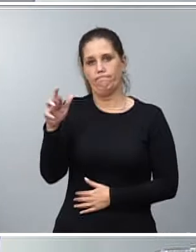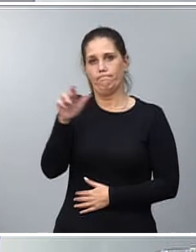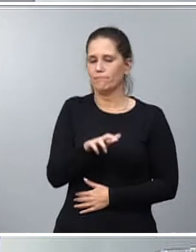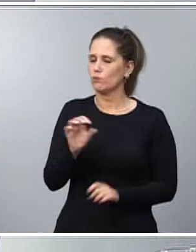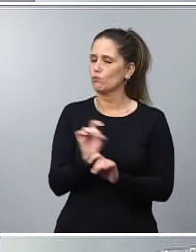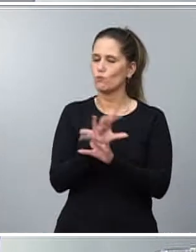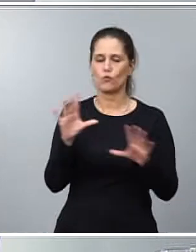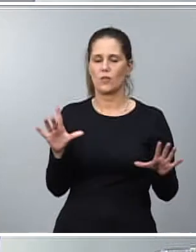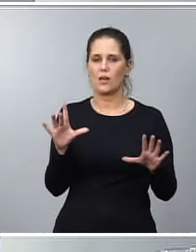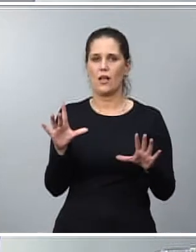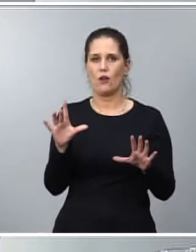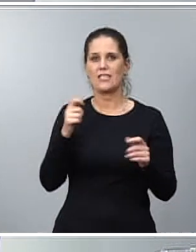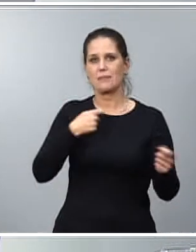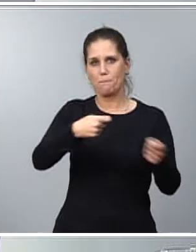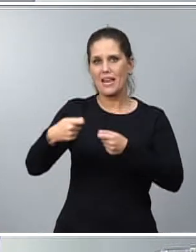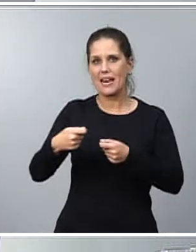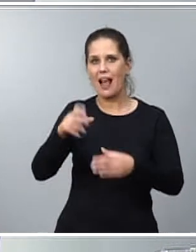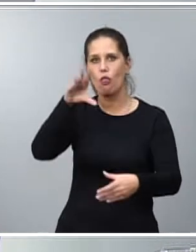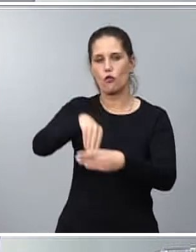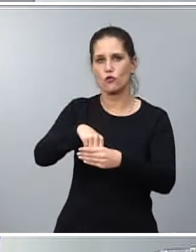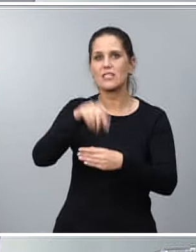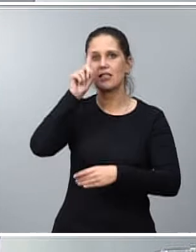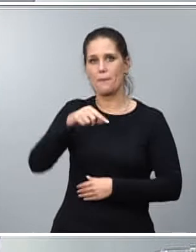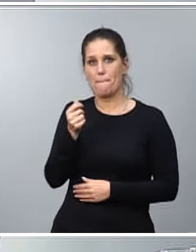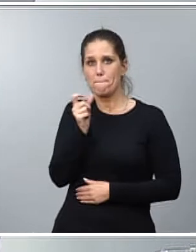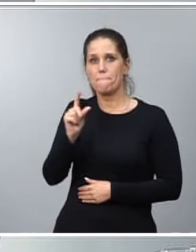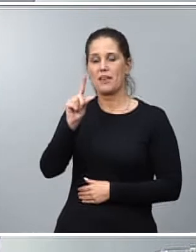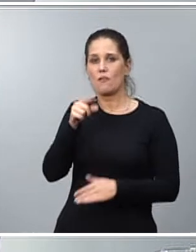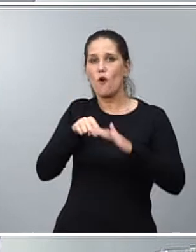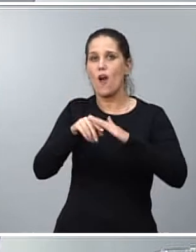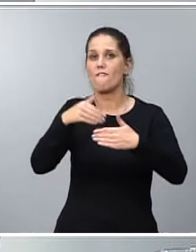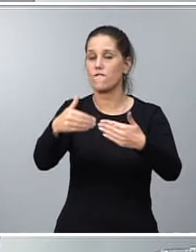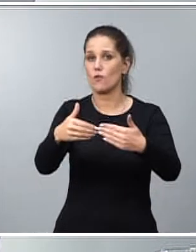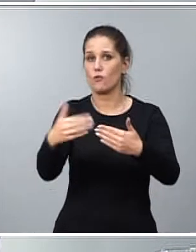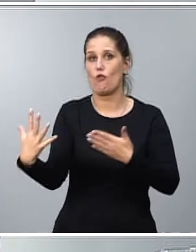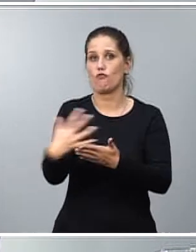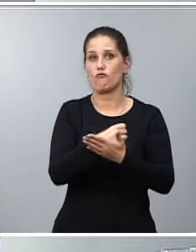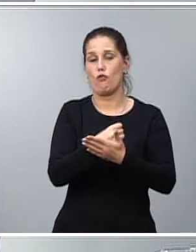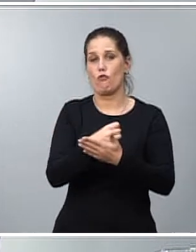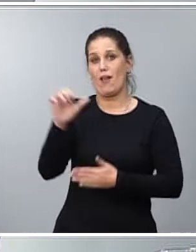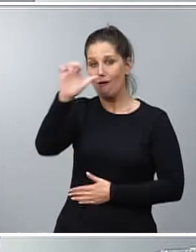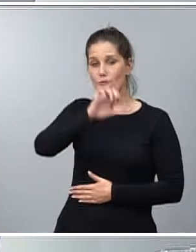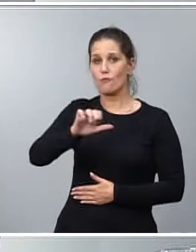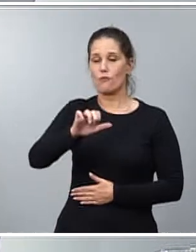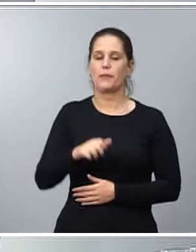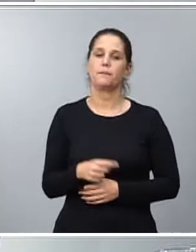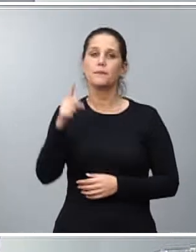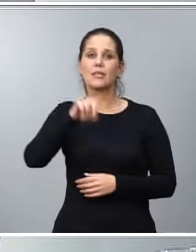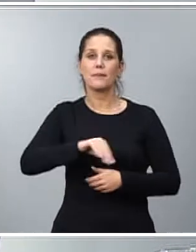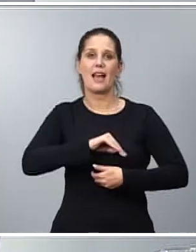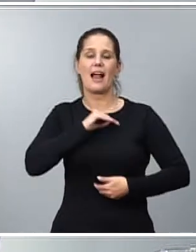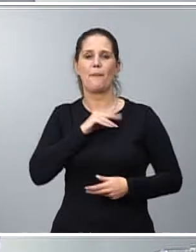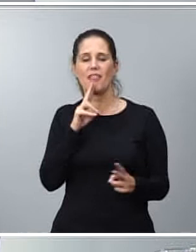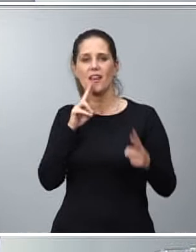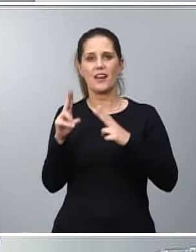mercados y en evolución de los precios de todo el continente. La capacidad de responder unidos